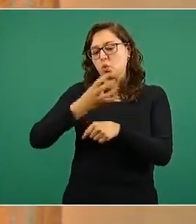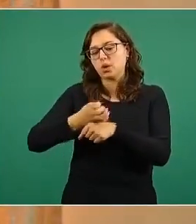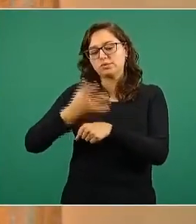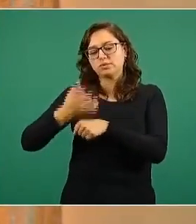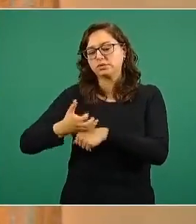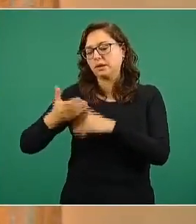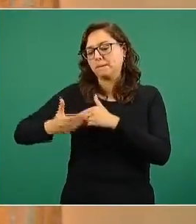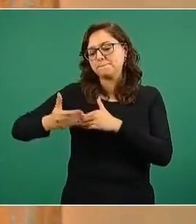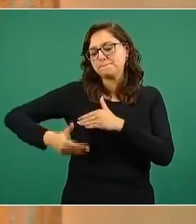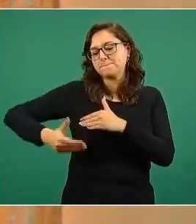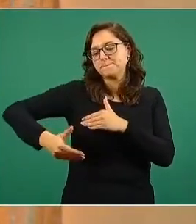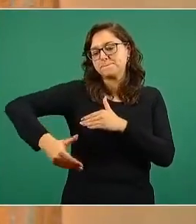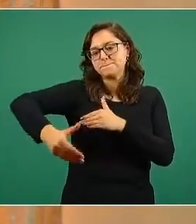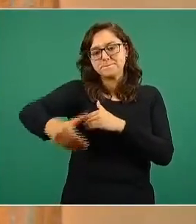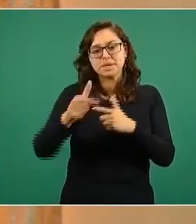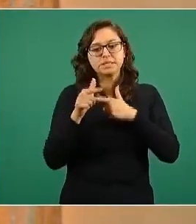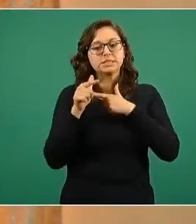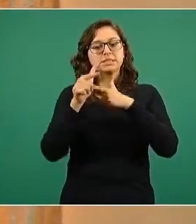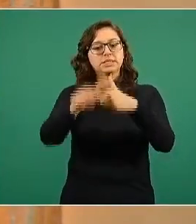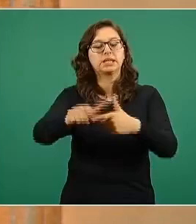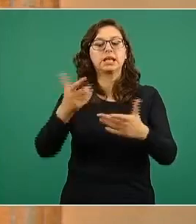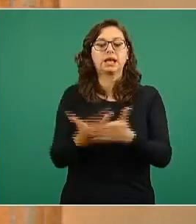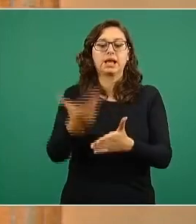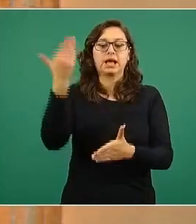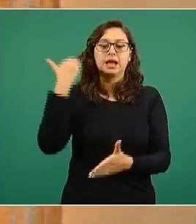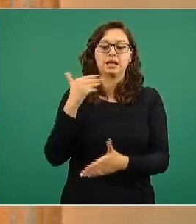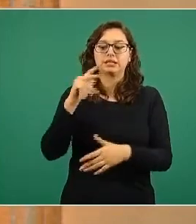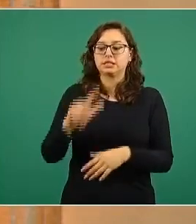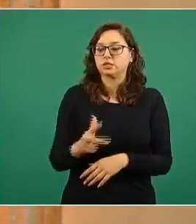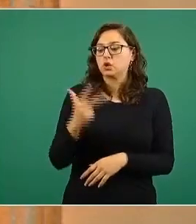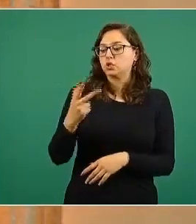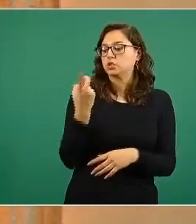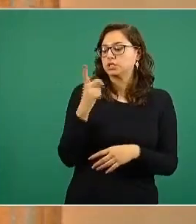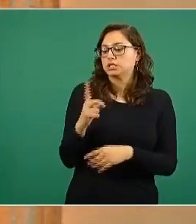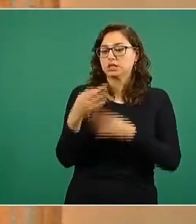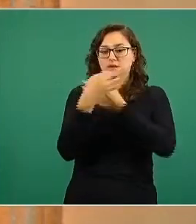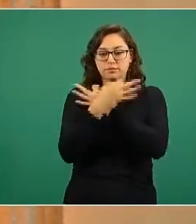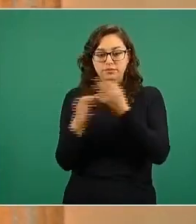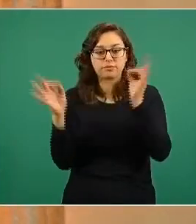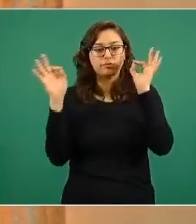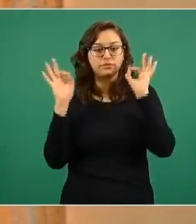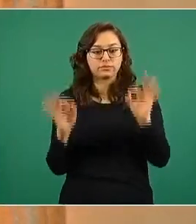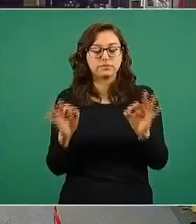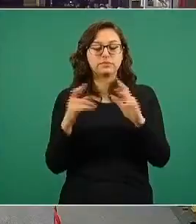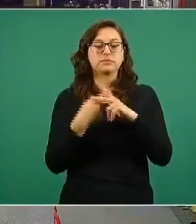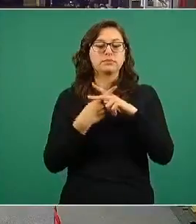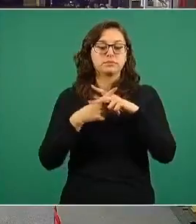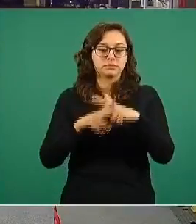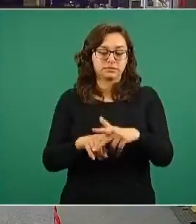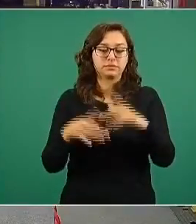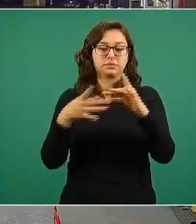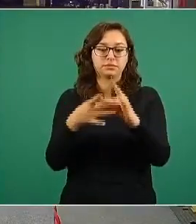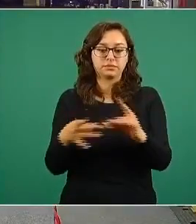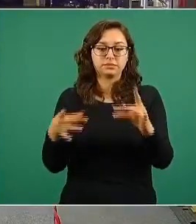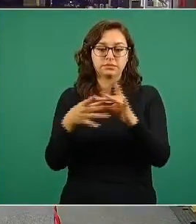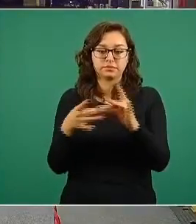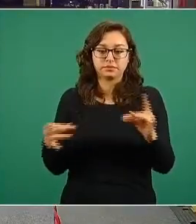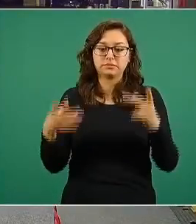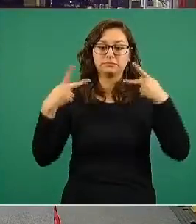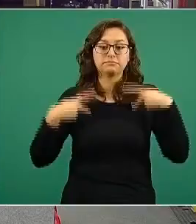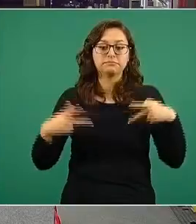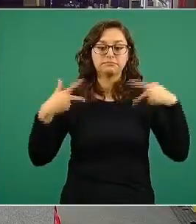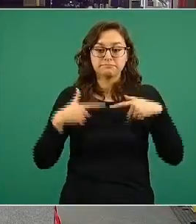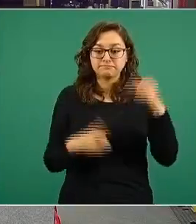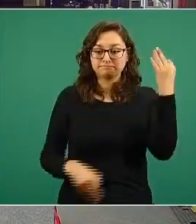detallado desde que hicimos público el programa, el pasado 8 de diciembre de 2020, incluye a toda la